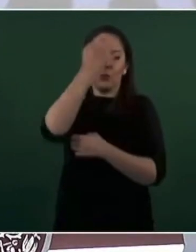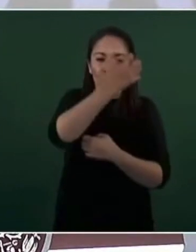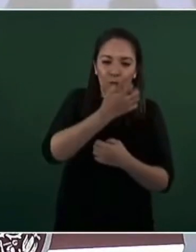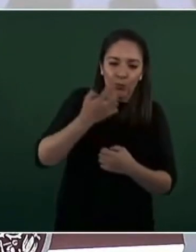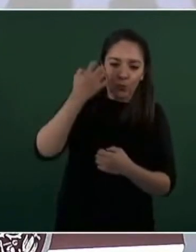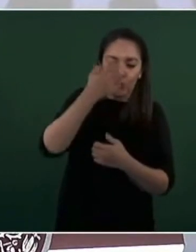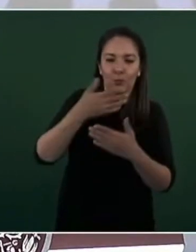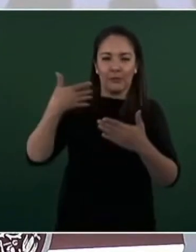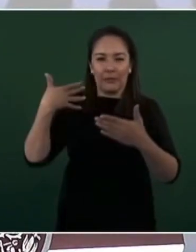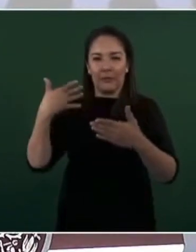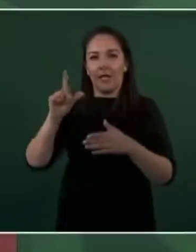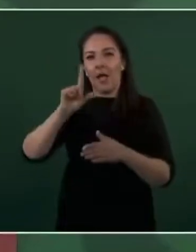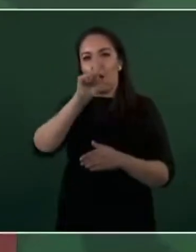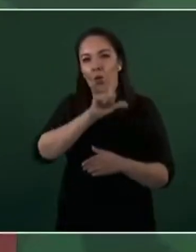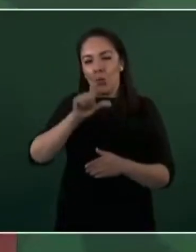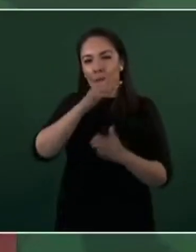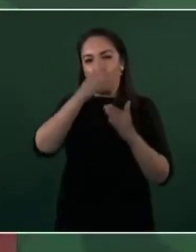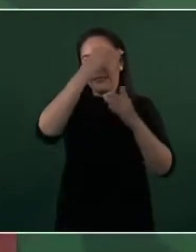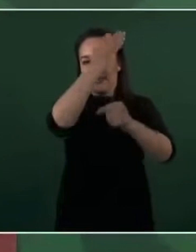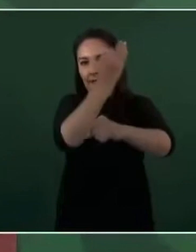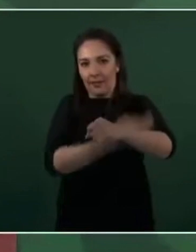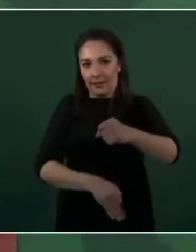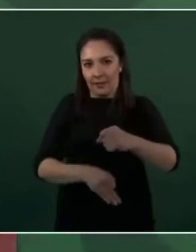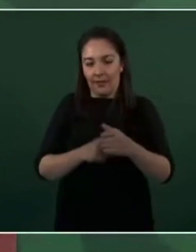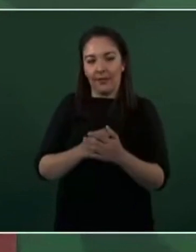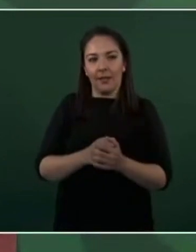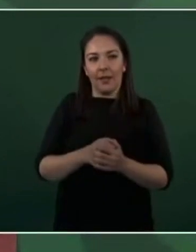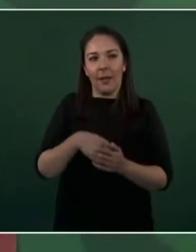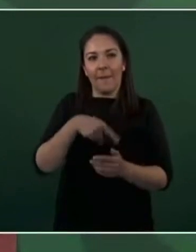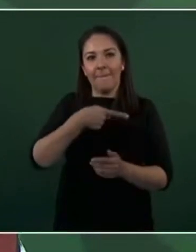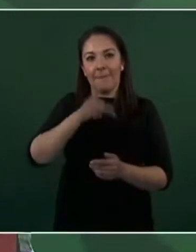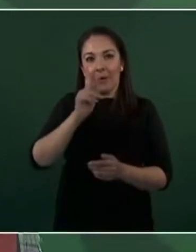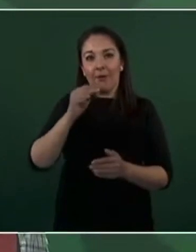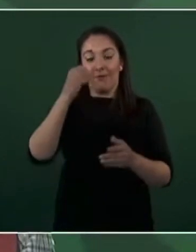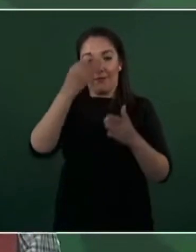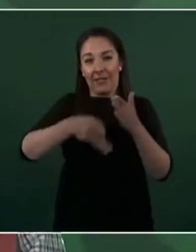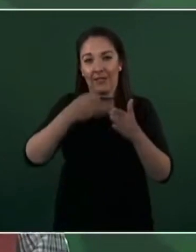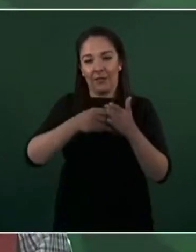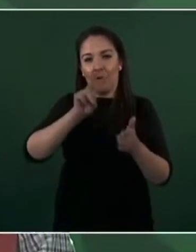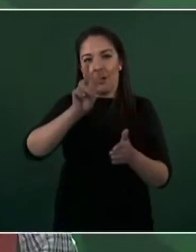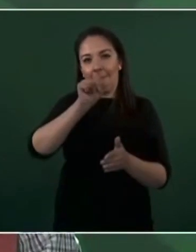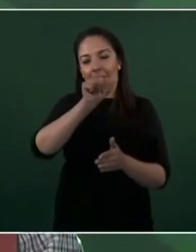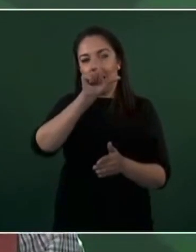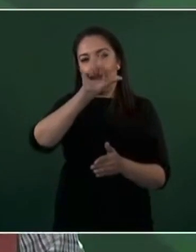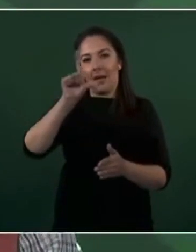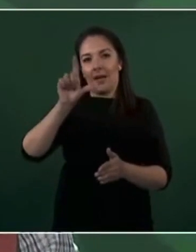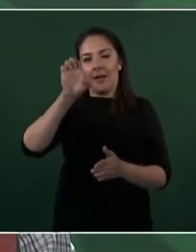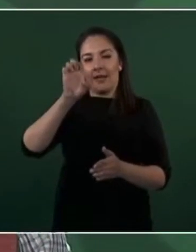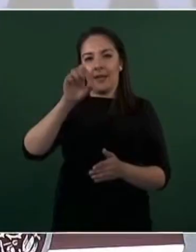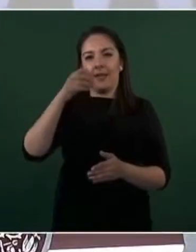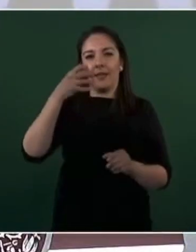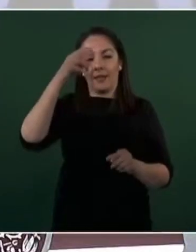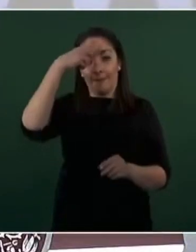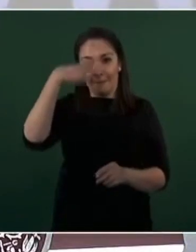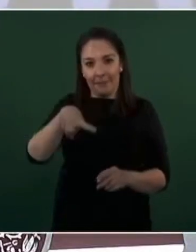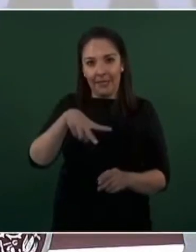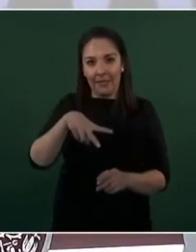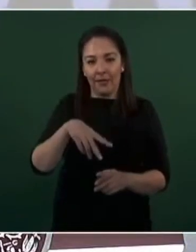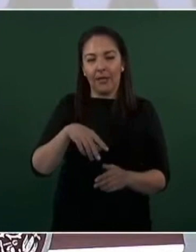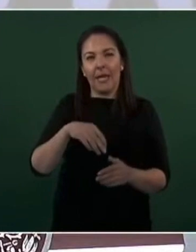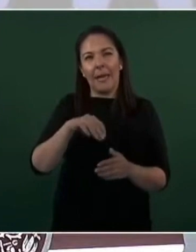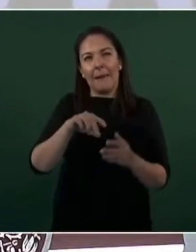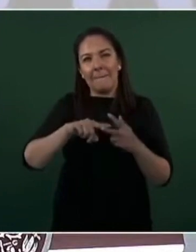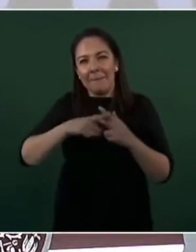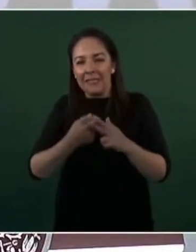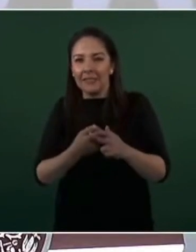el lunes en la tarde, a excepción del Valle de México, donde lo empezamos a hacer el miércoles por la tarde,